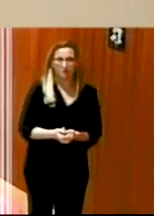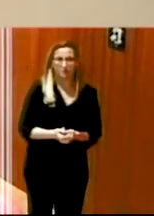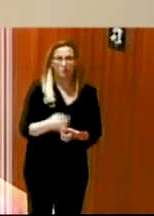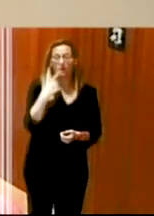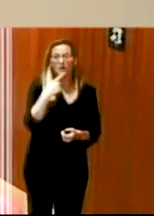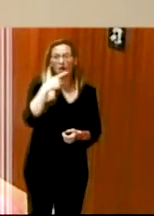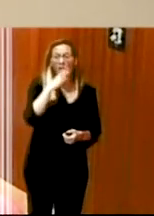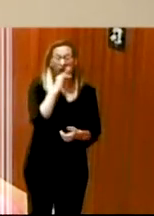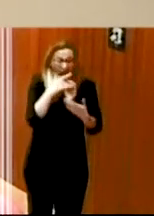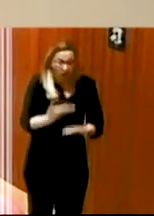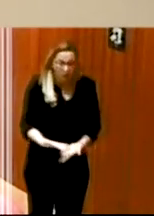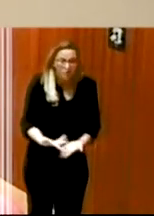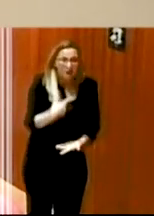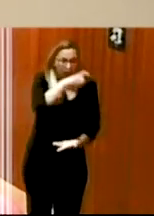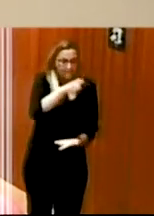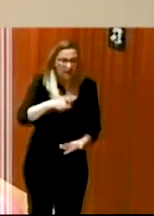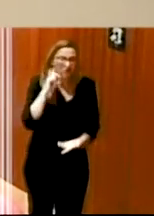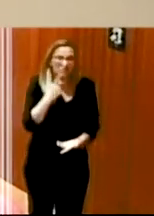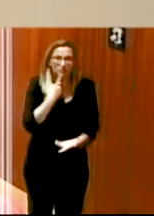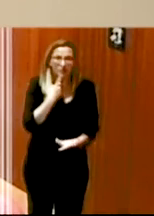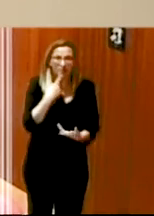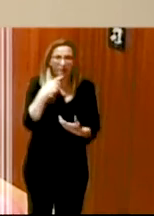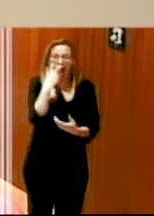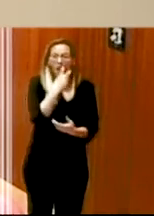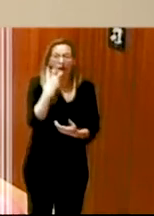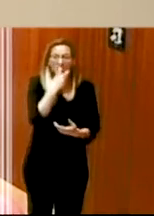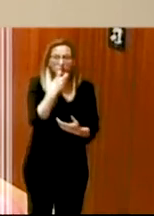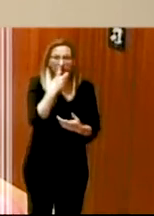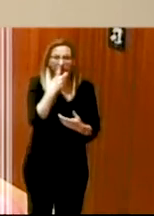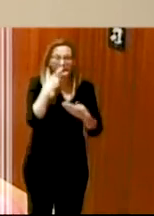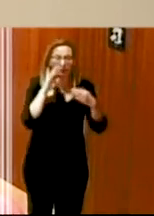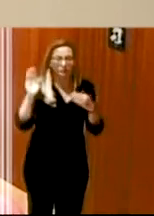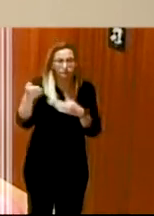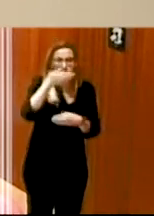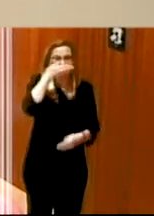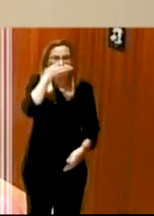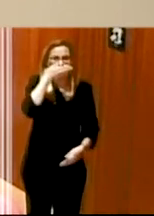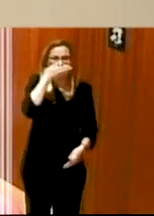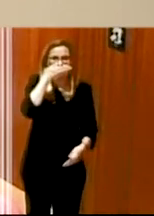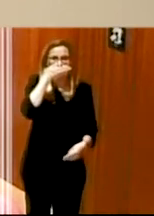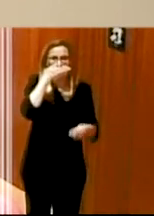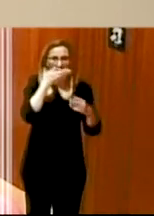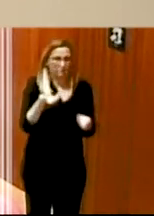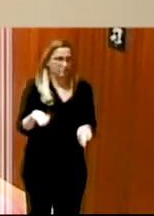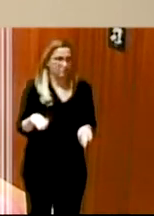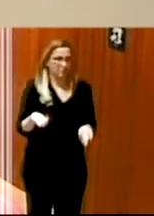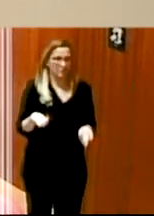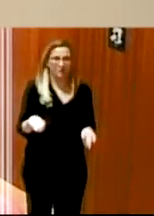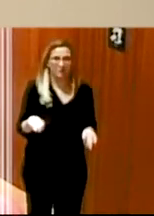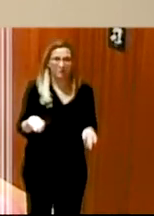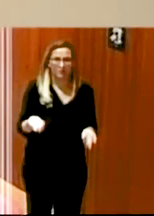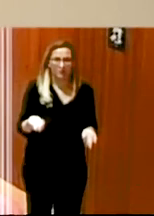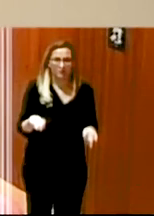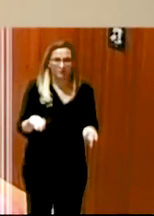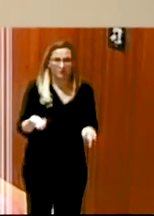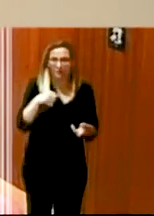personas sordas que usan la lectura labial tienen la mayor barrera de comunicación con las mascarillas de todos